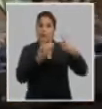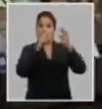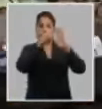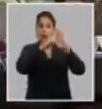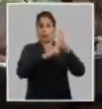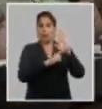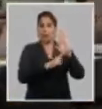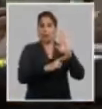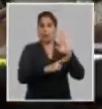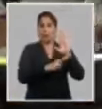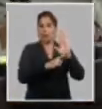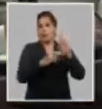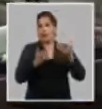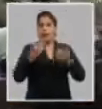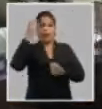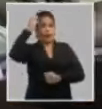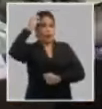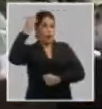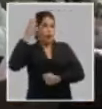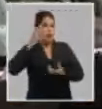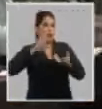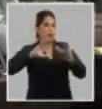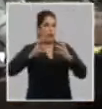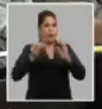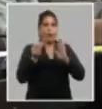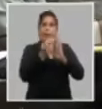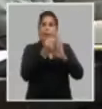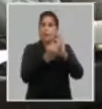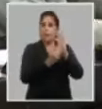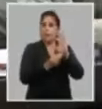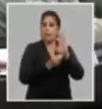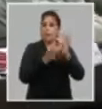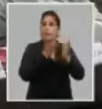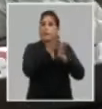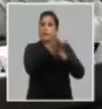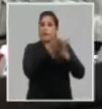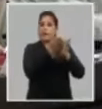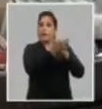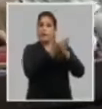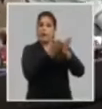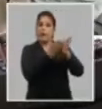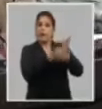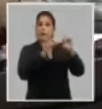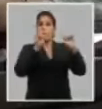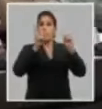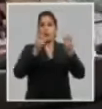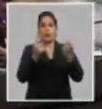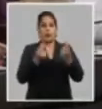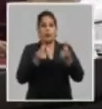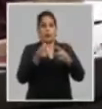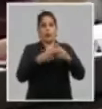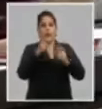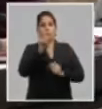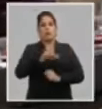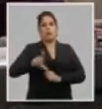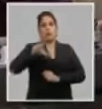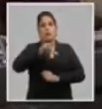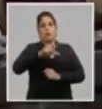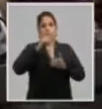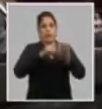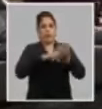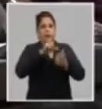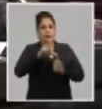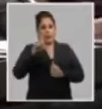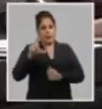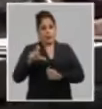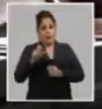resolución es sobre el estado de implementación de los lineamientos de la política económica y social del partido